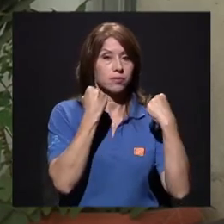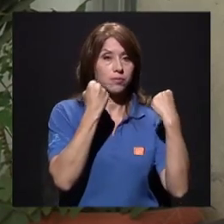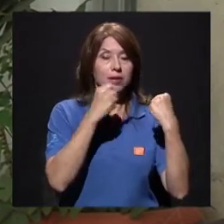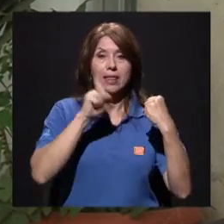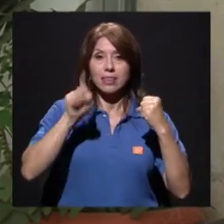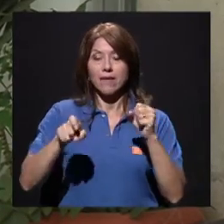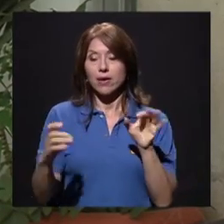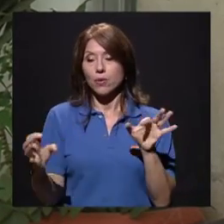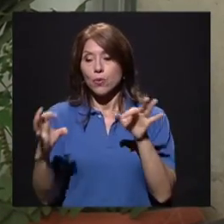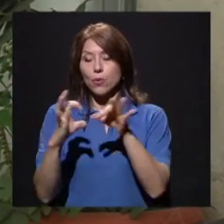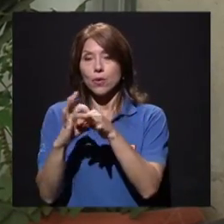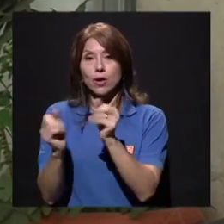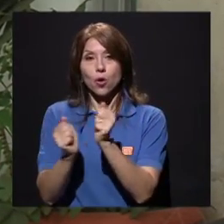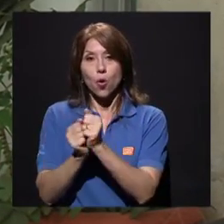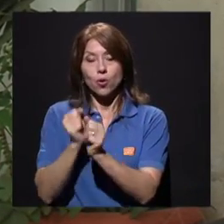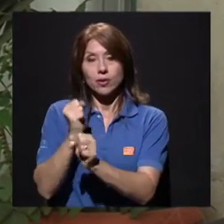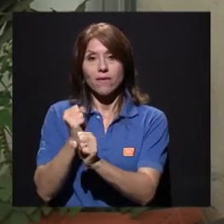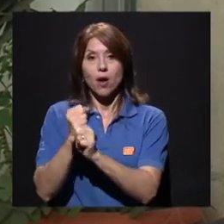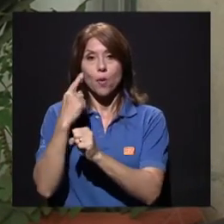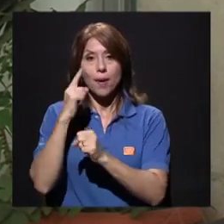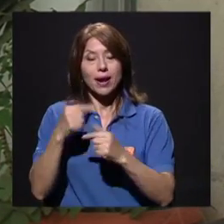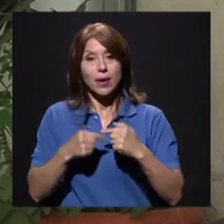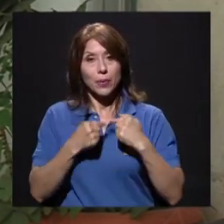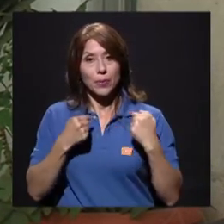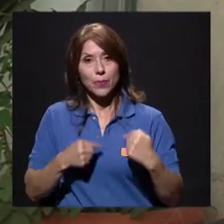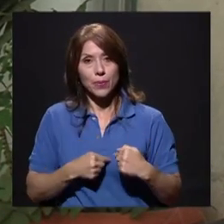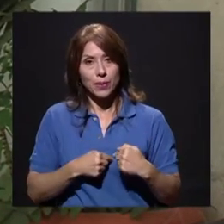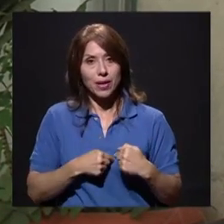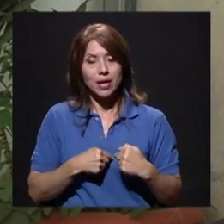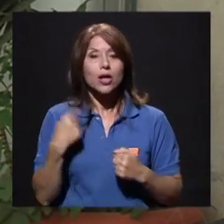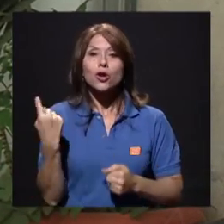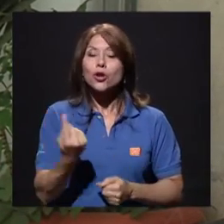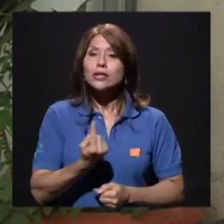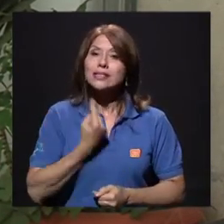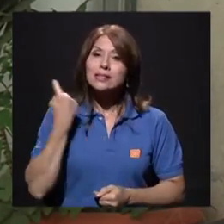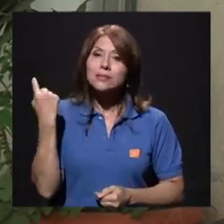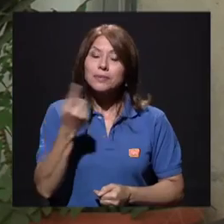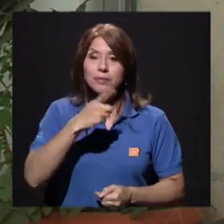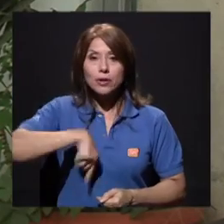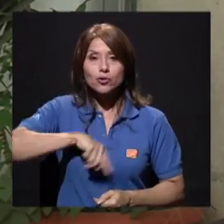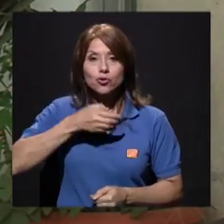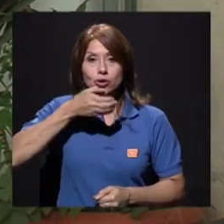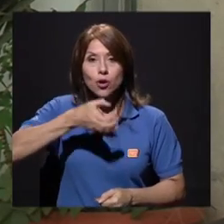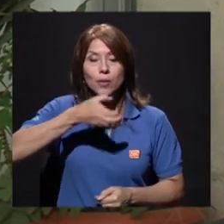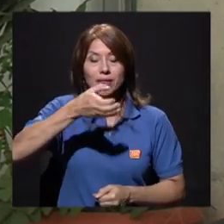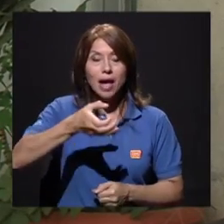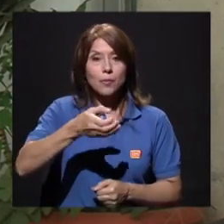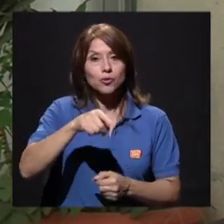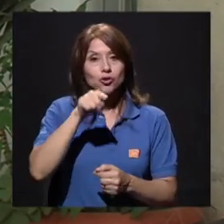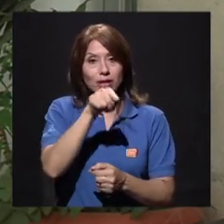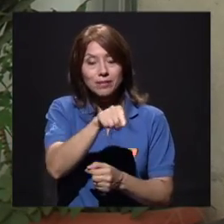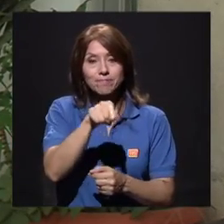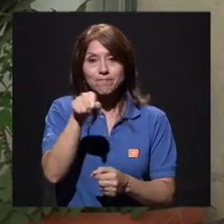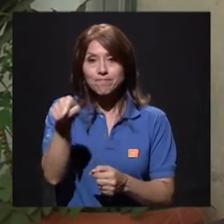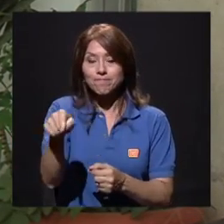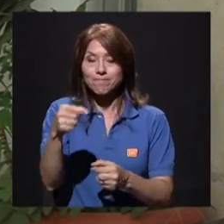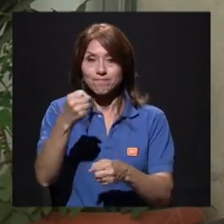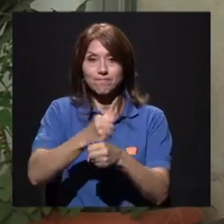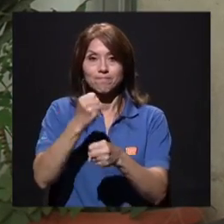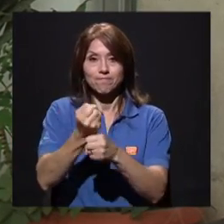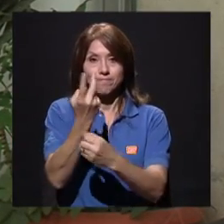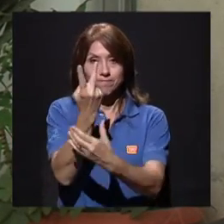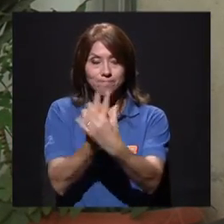trabajo cardiovascular. Entonces, recomendamos siempre tener esa combinación de trabajos. Siempre vamos a ver un beneficio